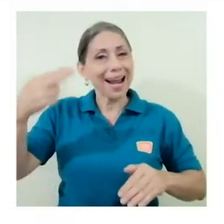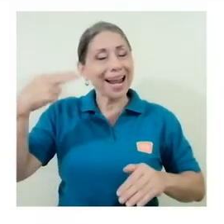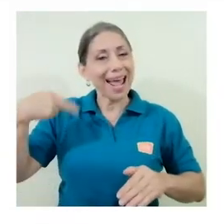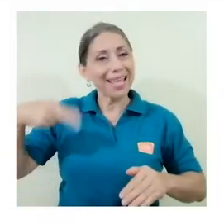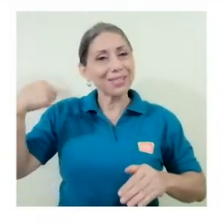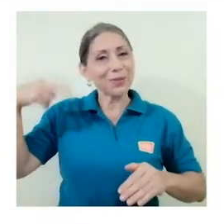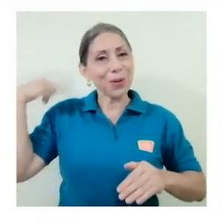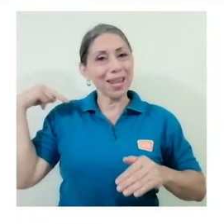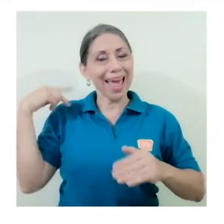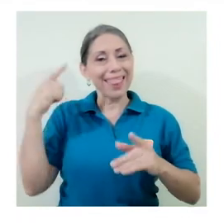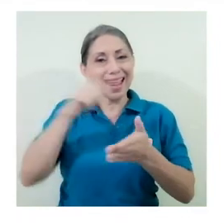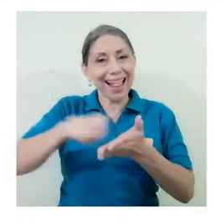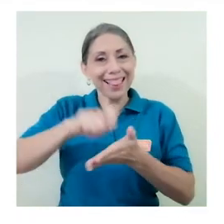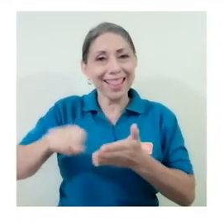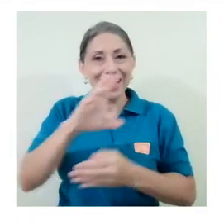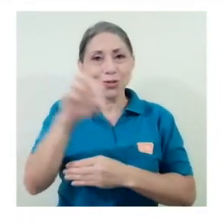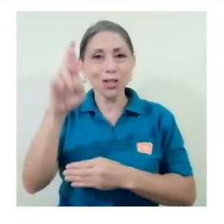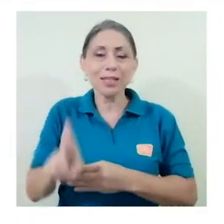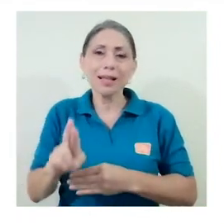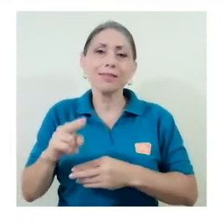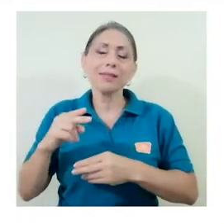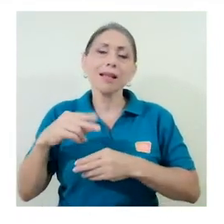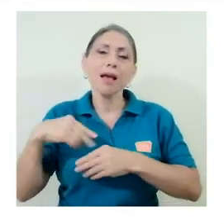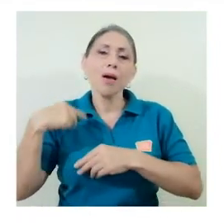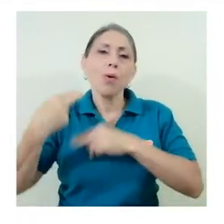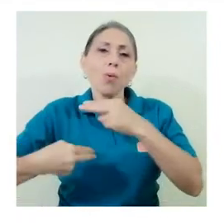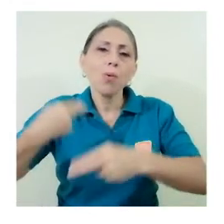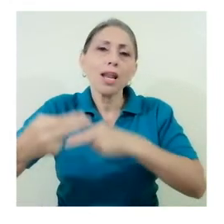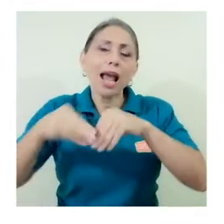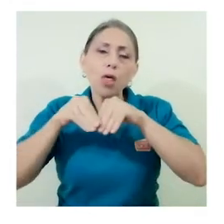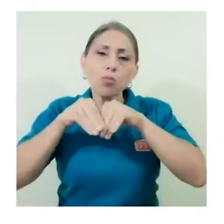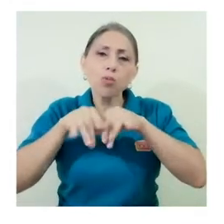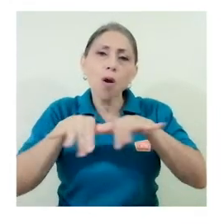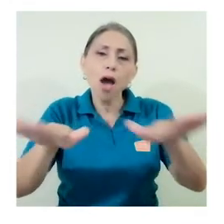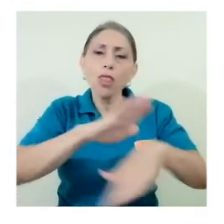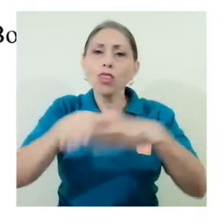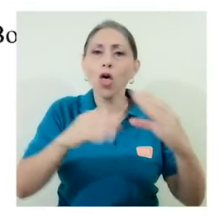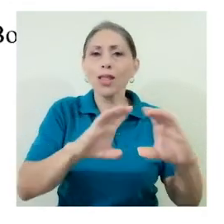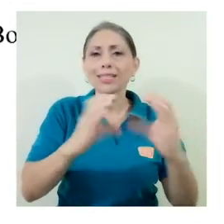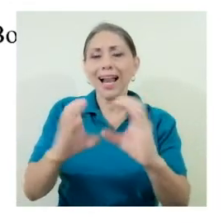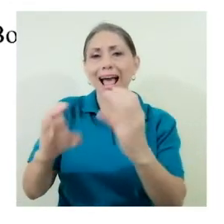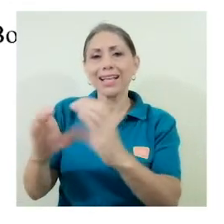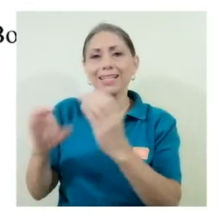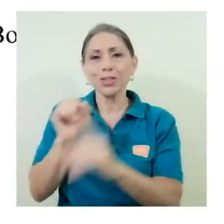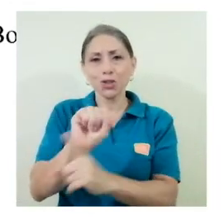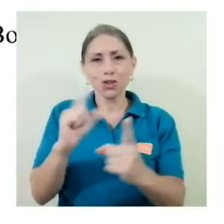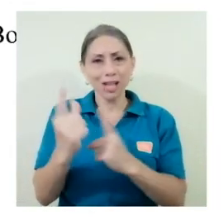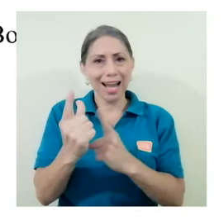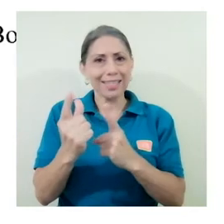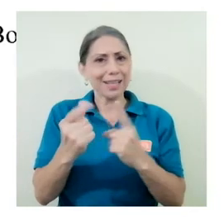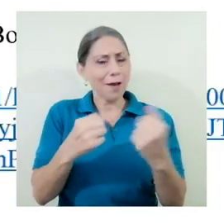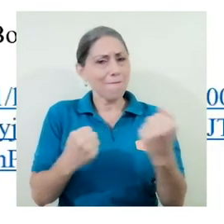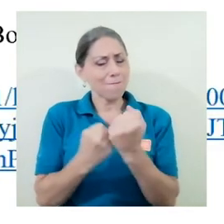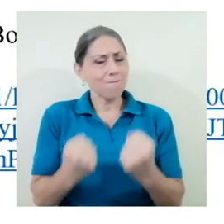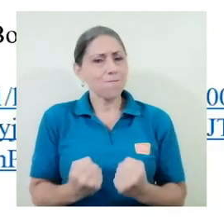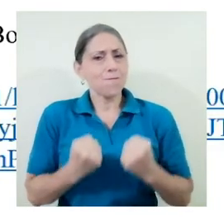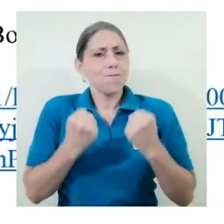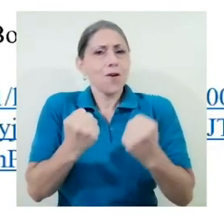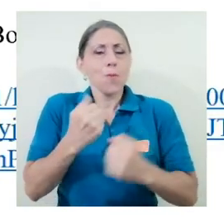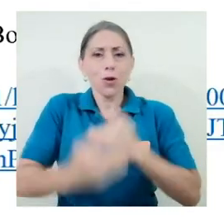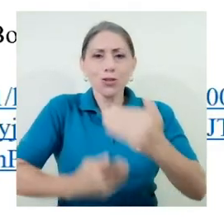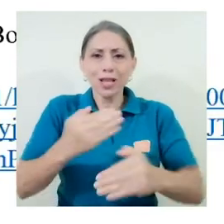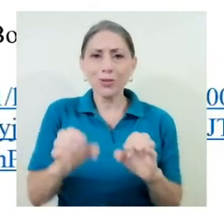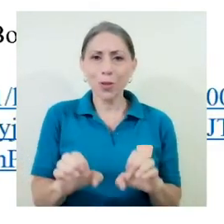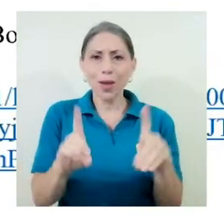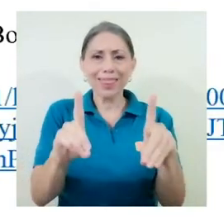un legado que ha llegado a todos los niveles sociales y que ha permitido nutrir el proceso educativo de generaciones de